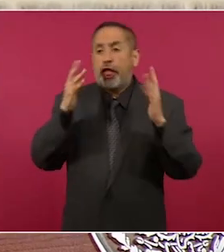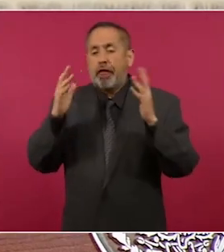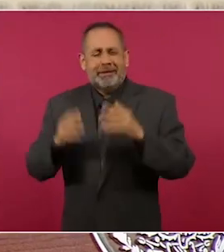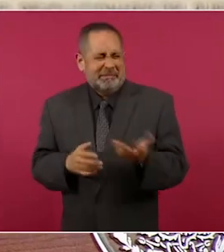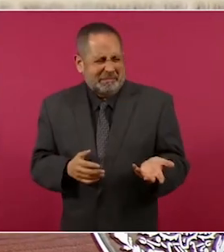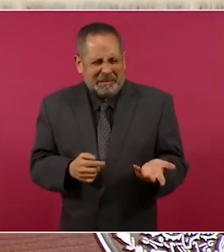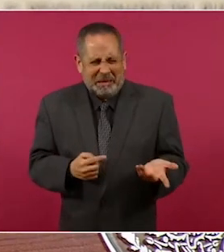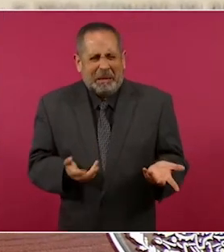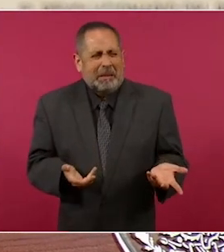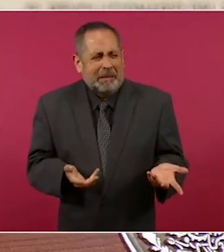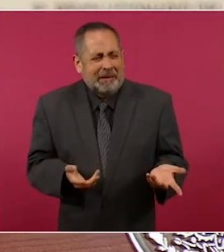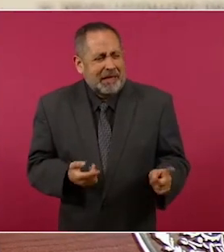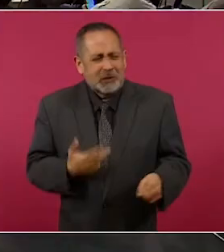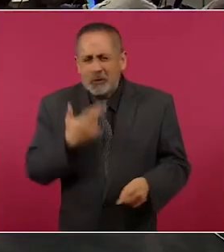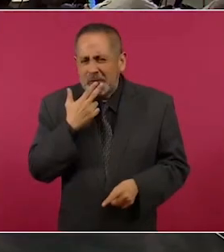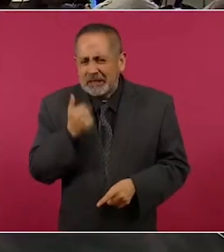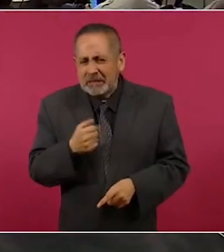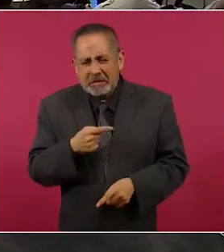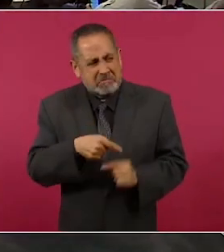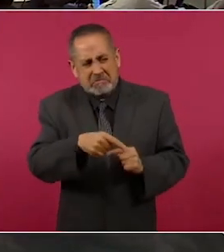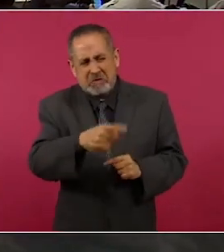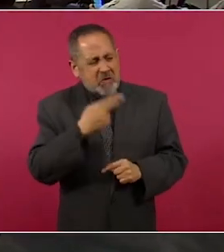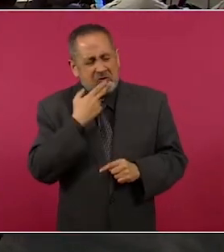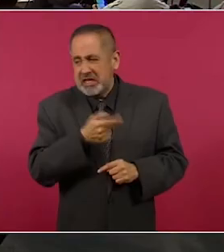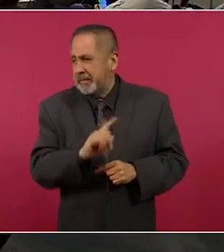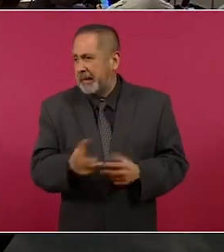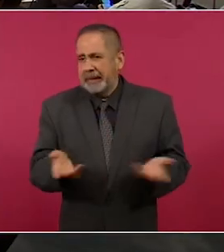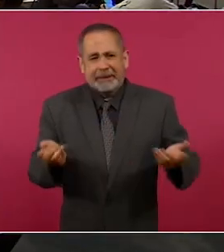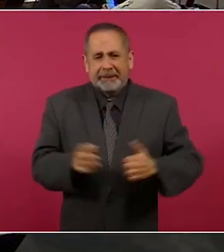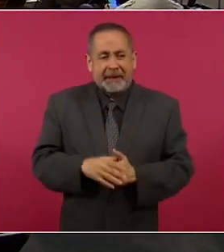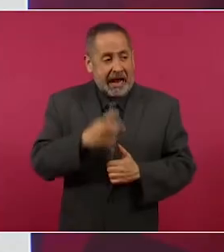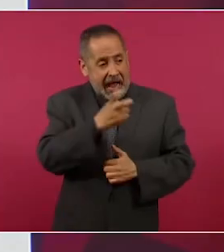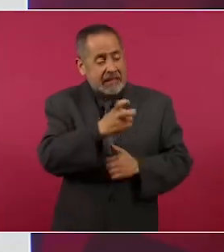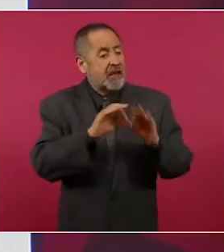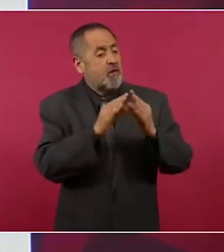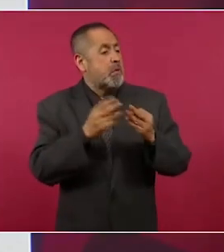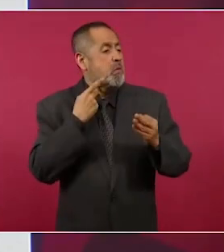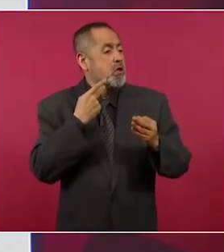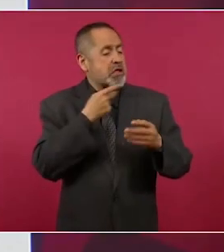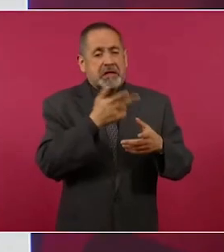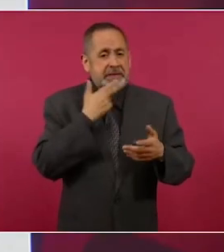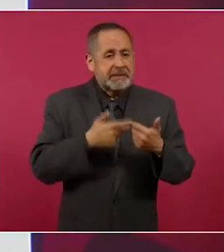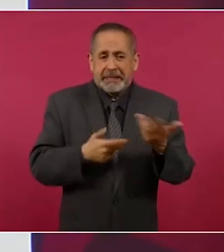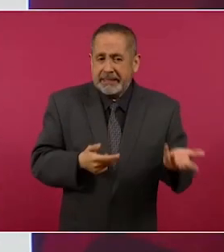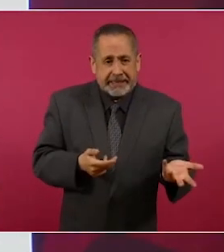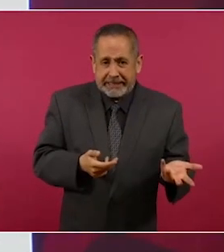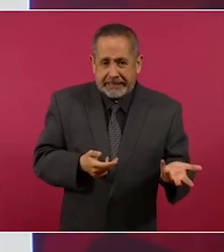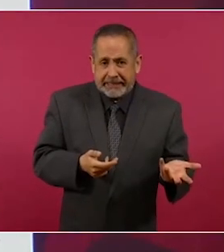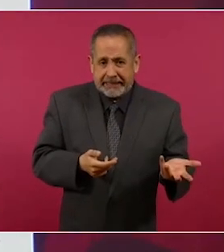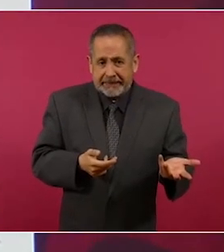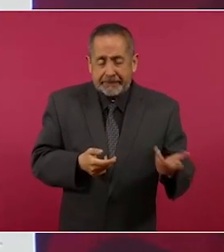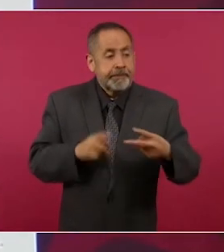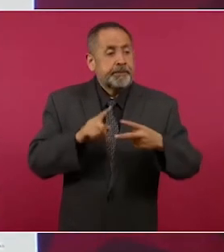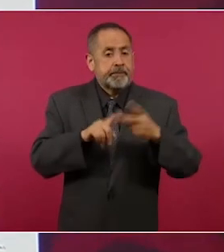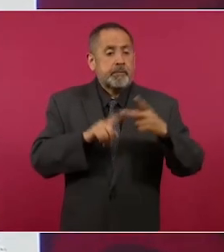Ya no les va a funcionar esa política por dos cosas. Una, porque